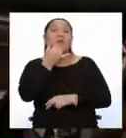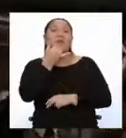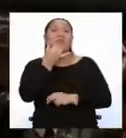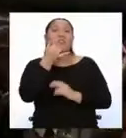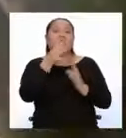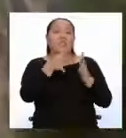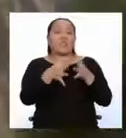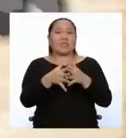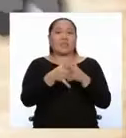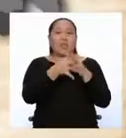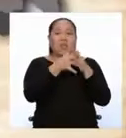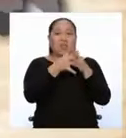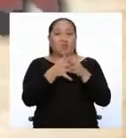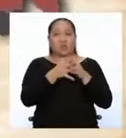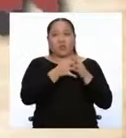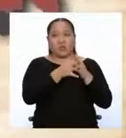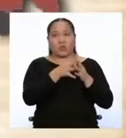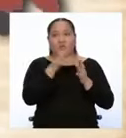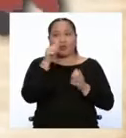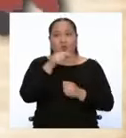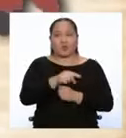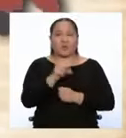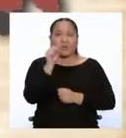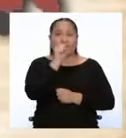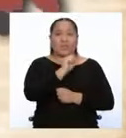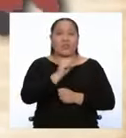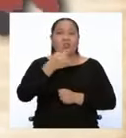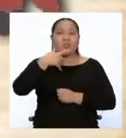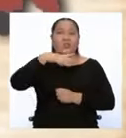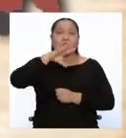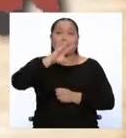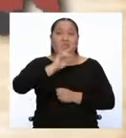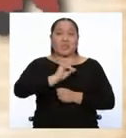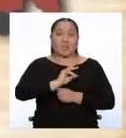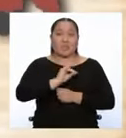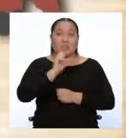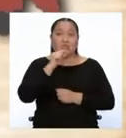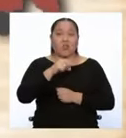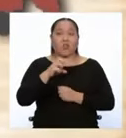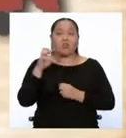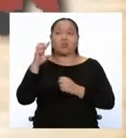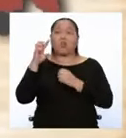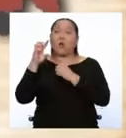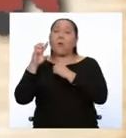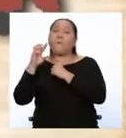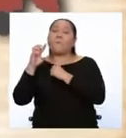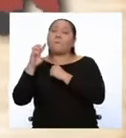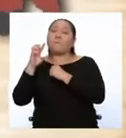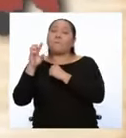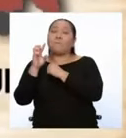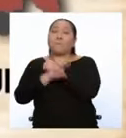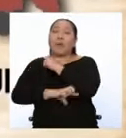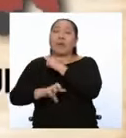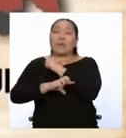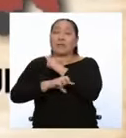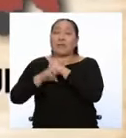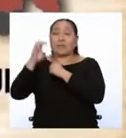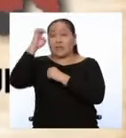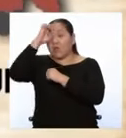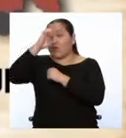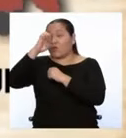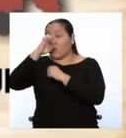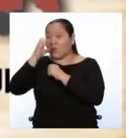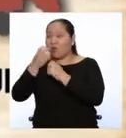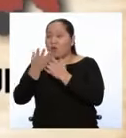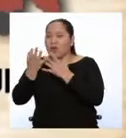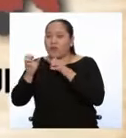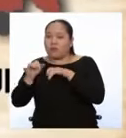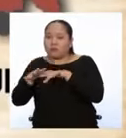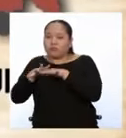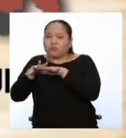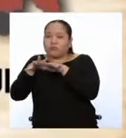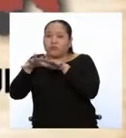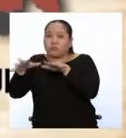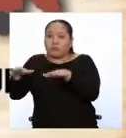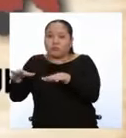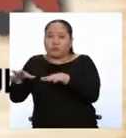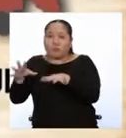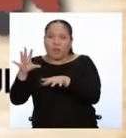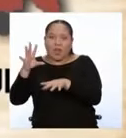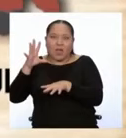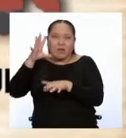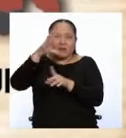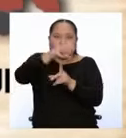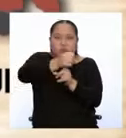Estados Unidos. En el siglo XVII, los países europeos buscaban expandirse, conquistar nuevos territorios y así